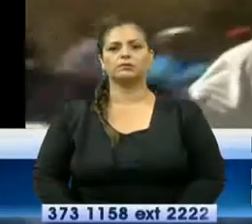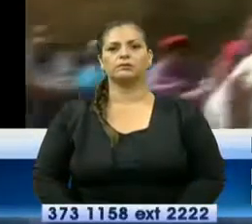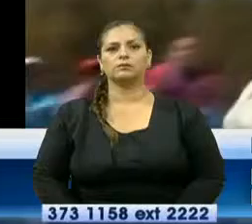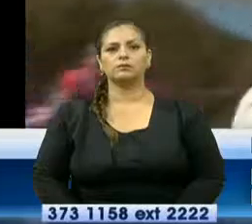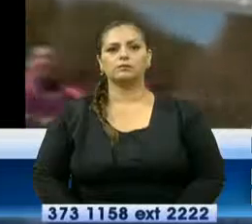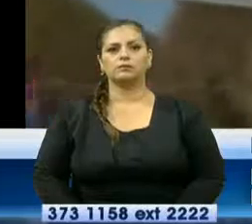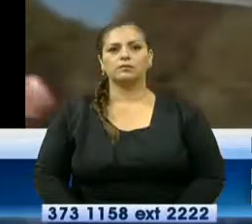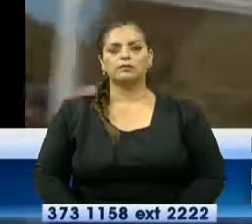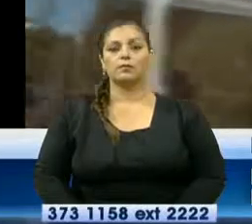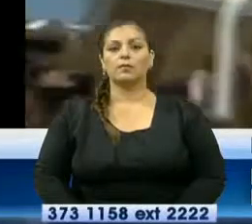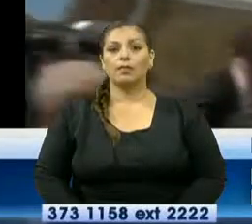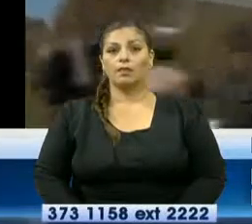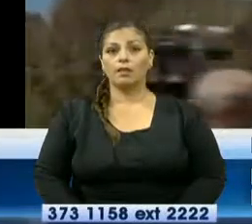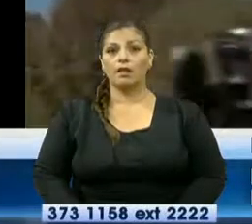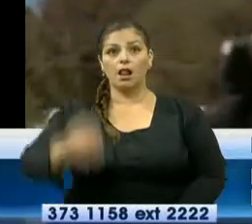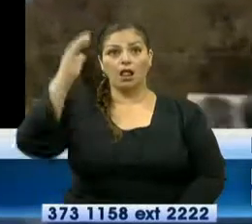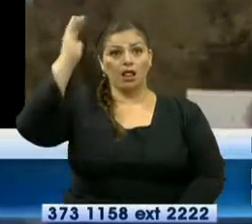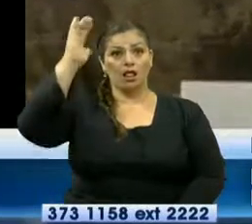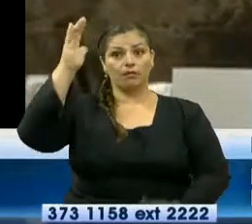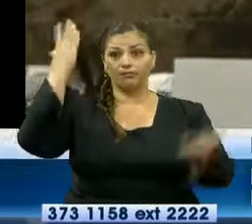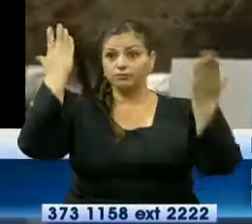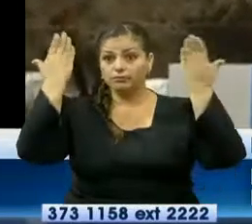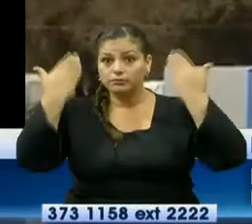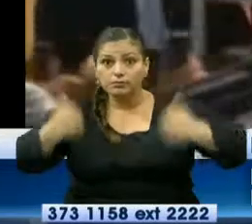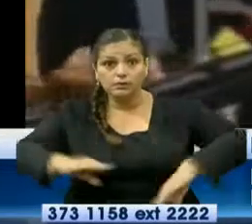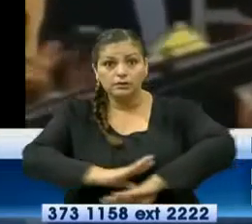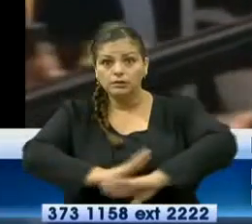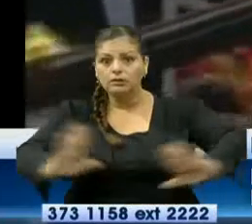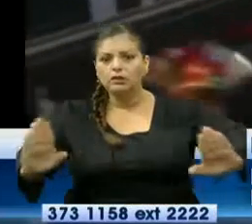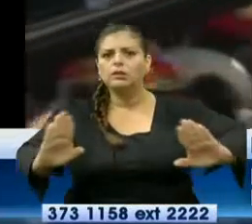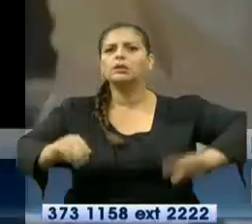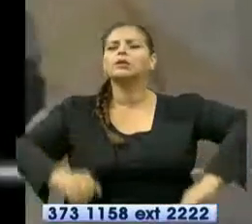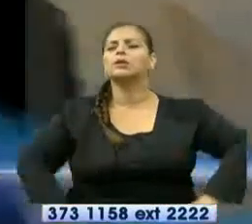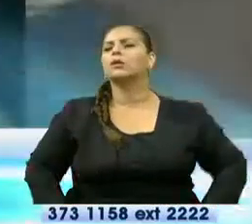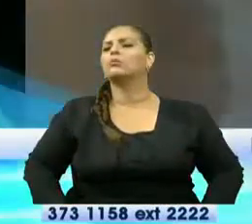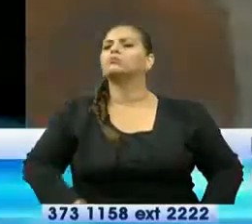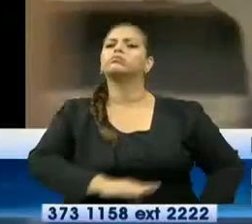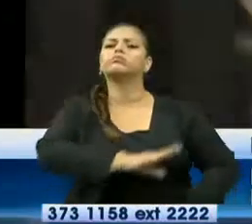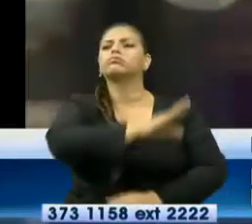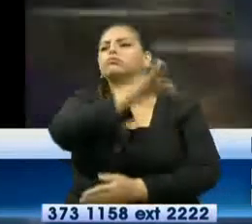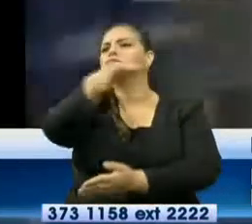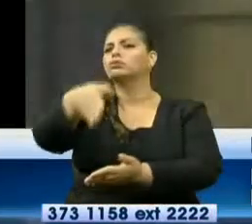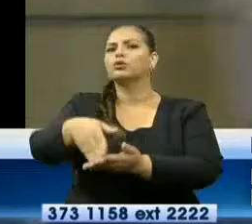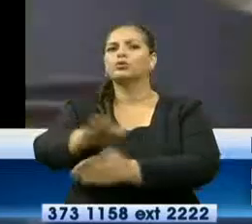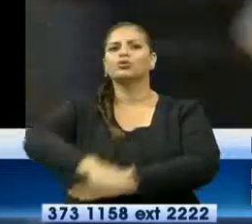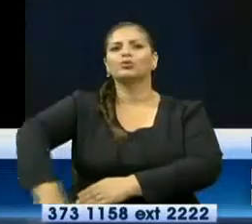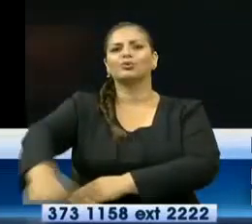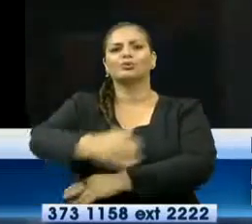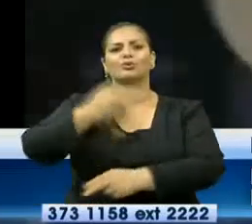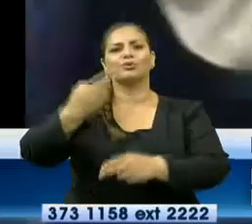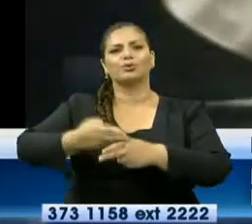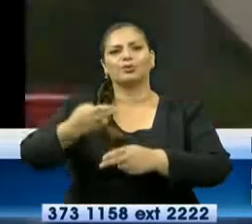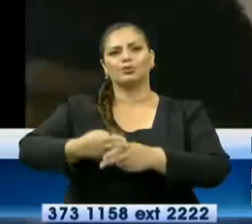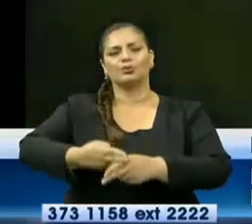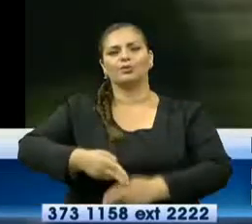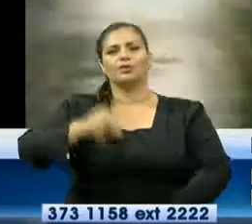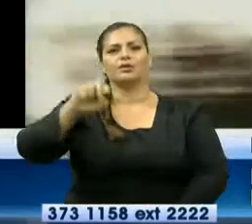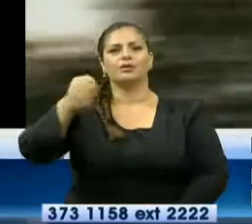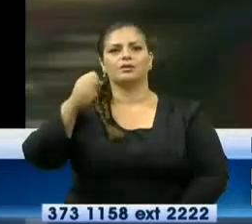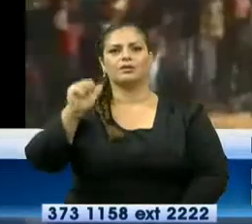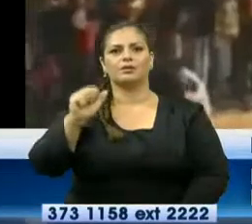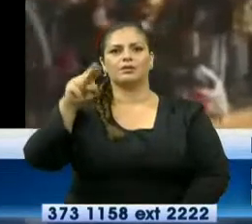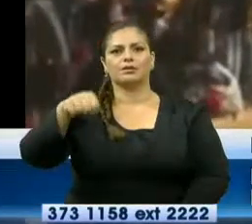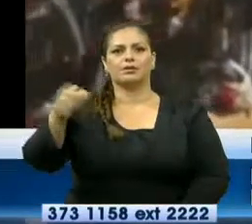Luego de la Eucaristía, Francisco recorrió San Cristóbal de las Casas, donde miles de personas esperaban por saludarlo.